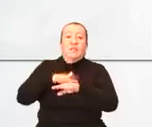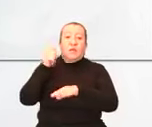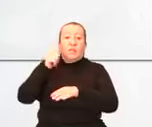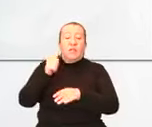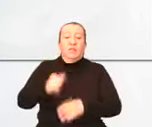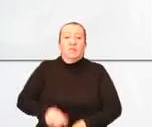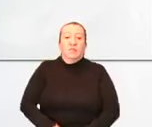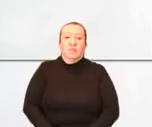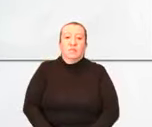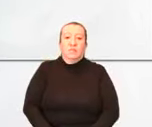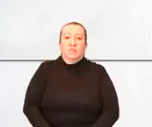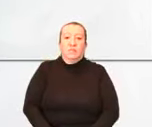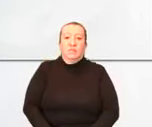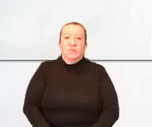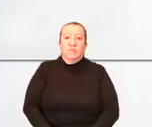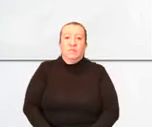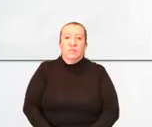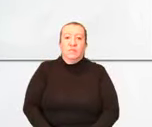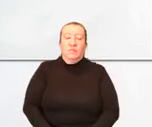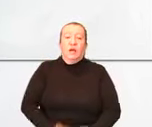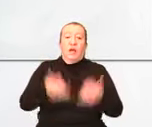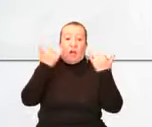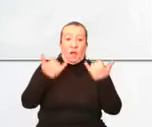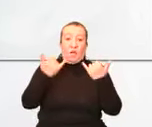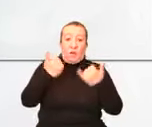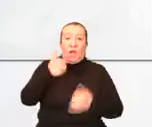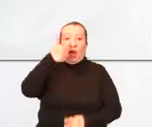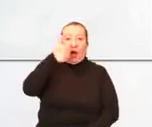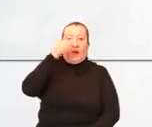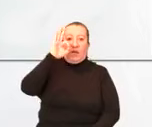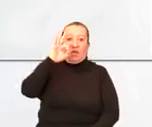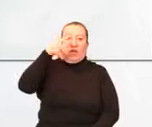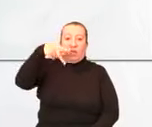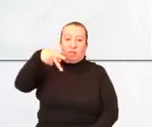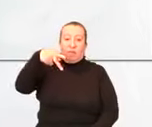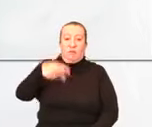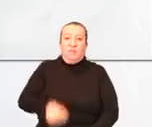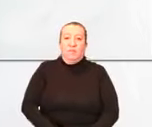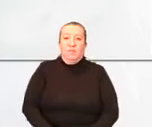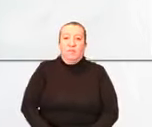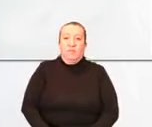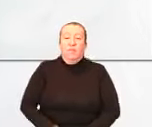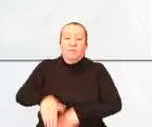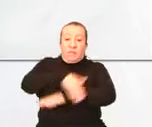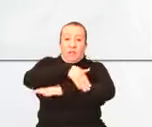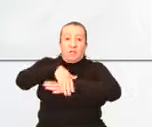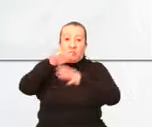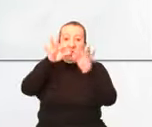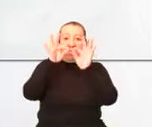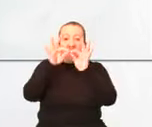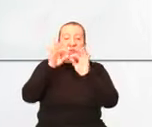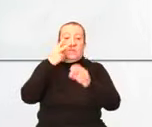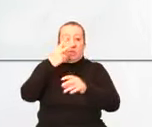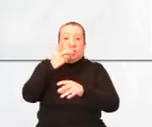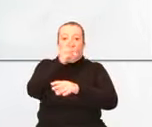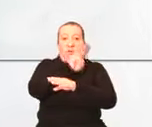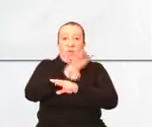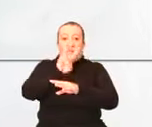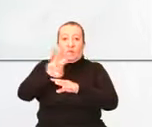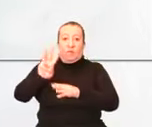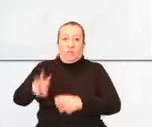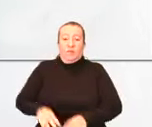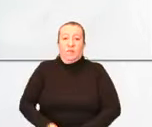factual AFP, tienen la dirección electrónica, la página web, la tienen en pantalla, yo no la veo.